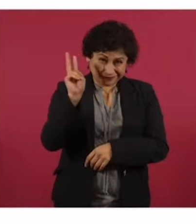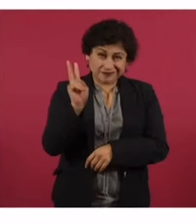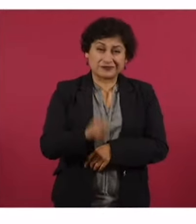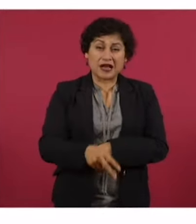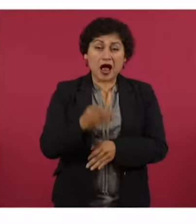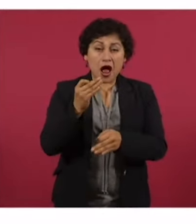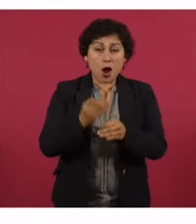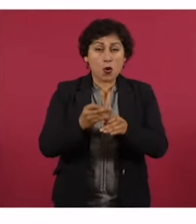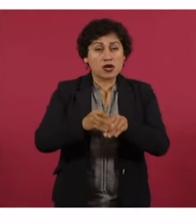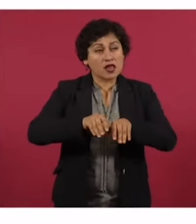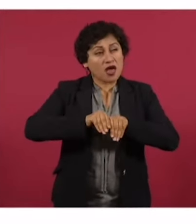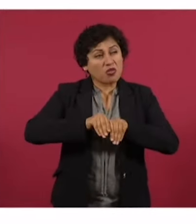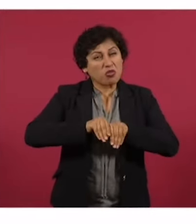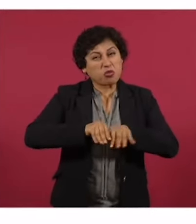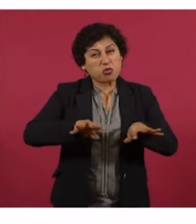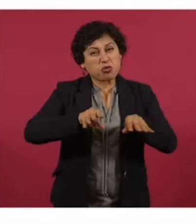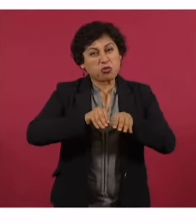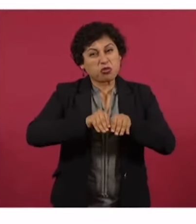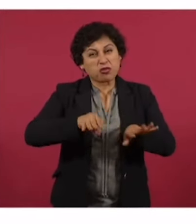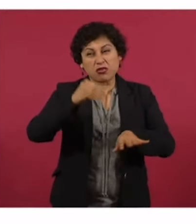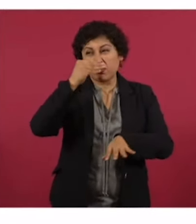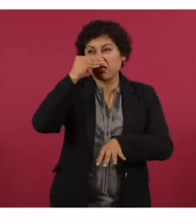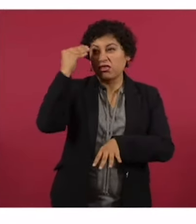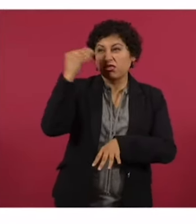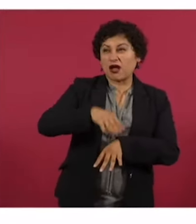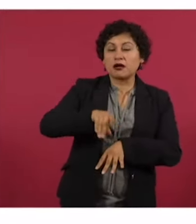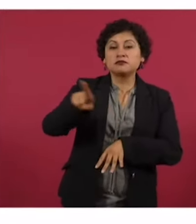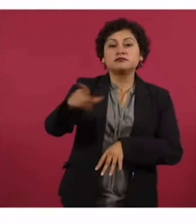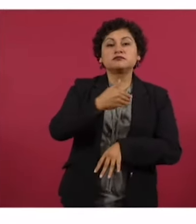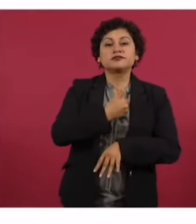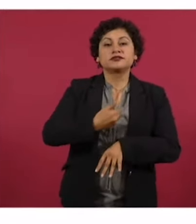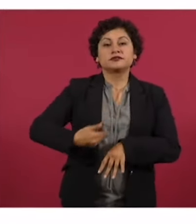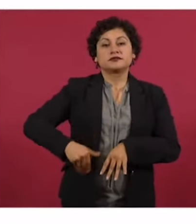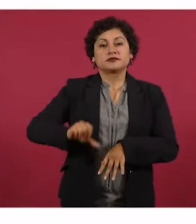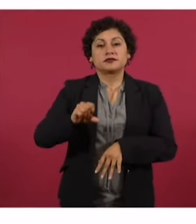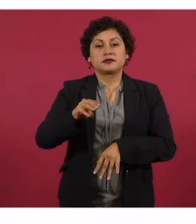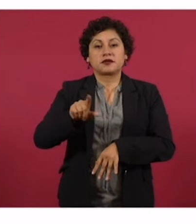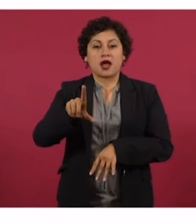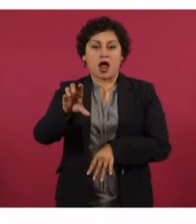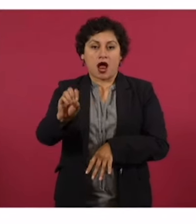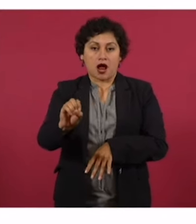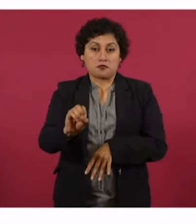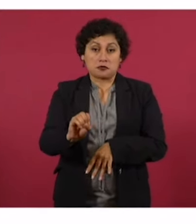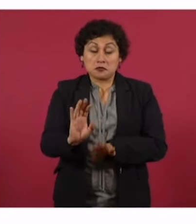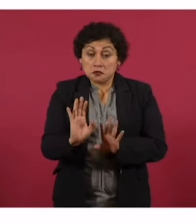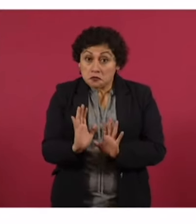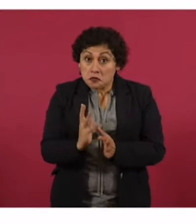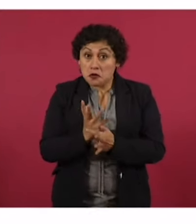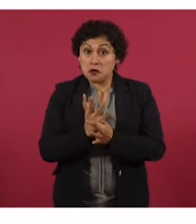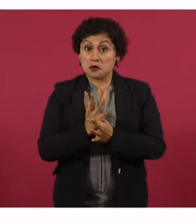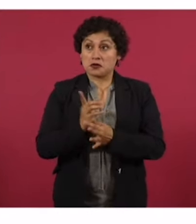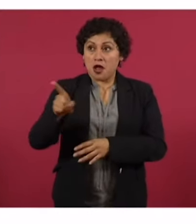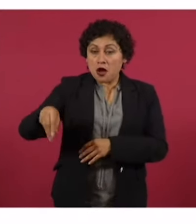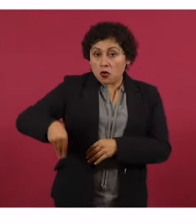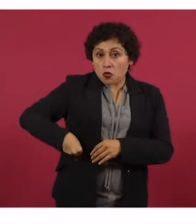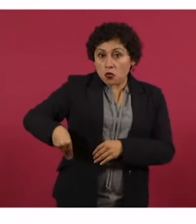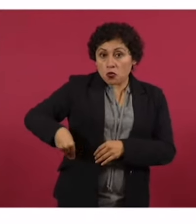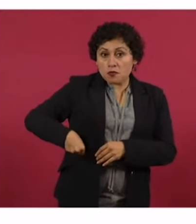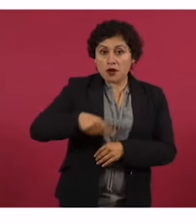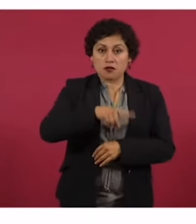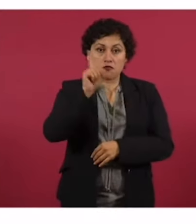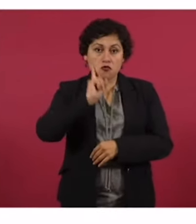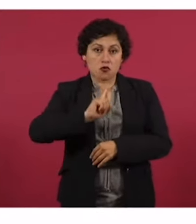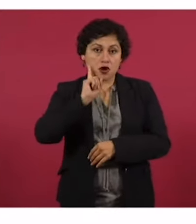desatado para culpar al presidente Andrés Manuel López Obrador de la salida de Azucena Uresti de Milenio.